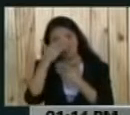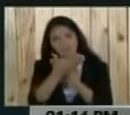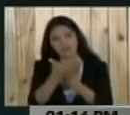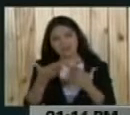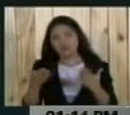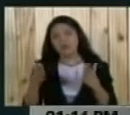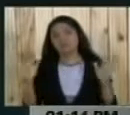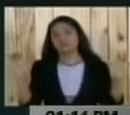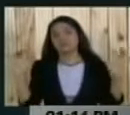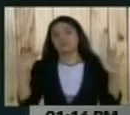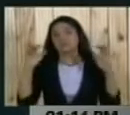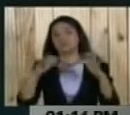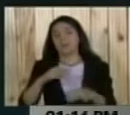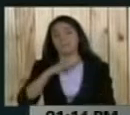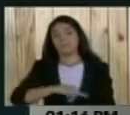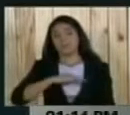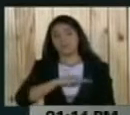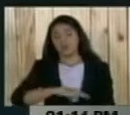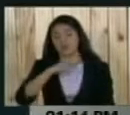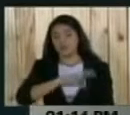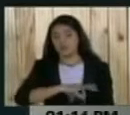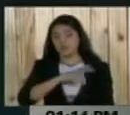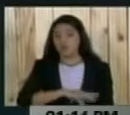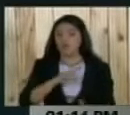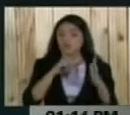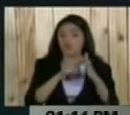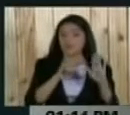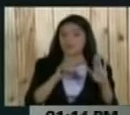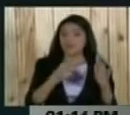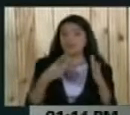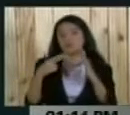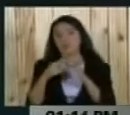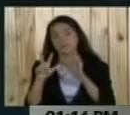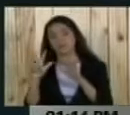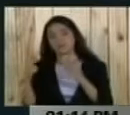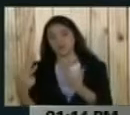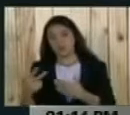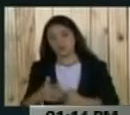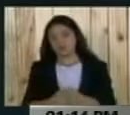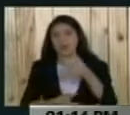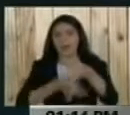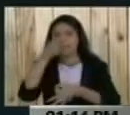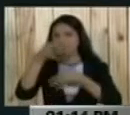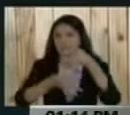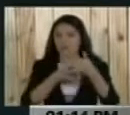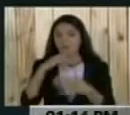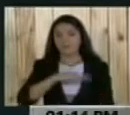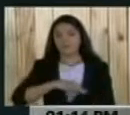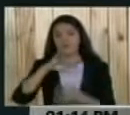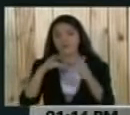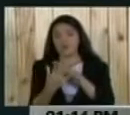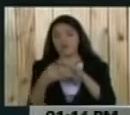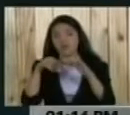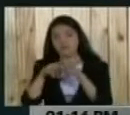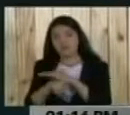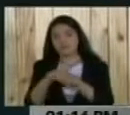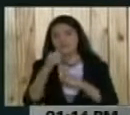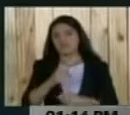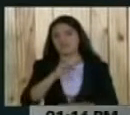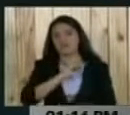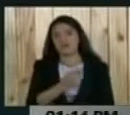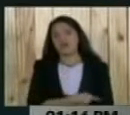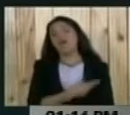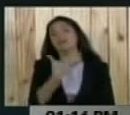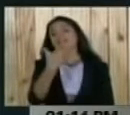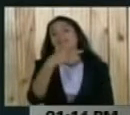concentración de las misiones sociales entre 2017 y 2018. Indicó que la misión Barrio Adentro se consolidará inicialmente